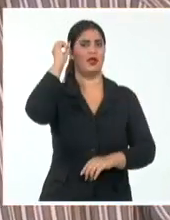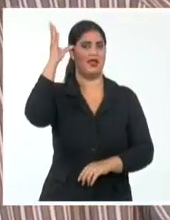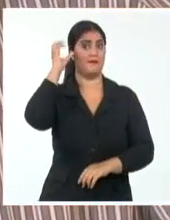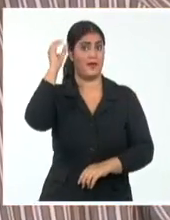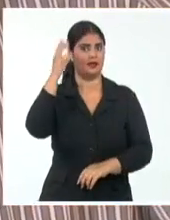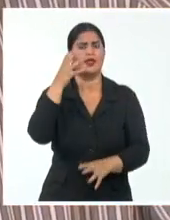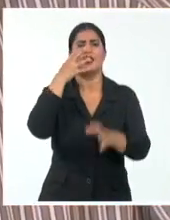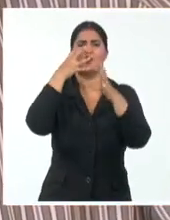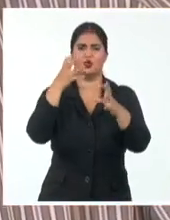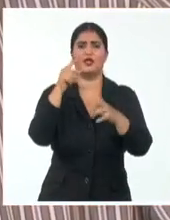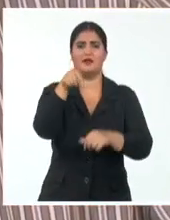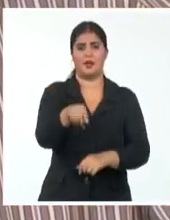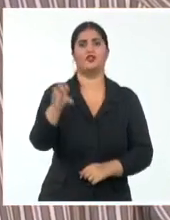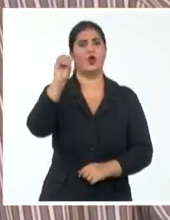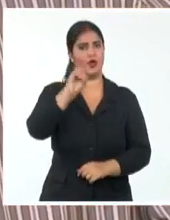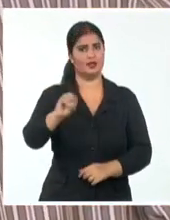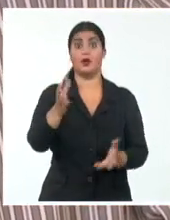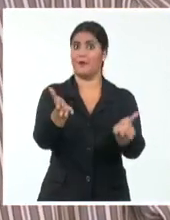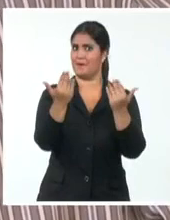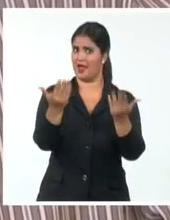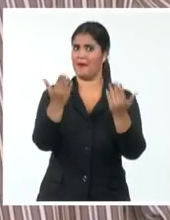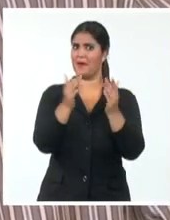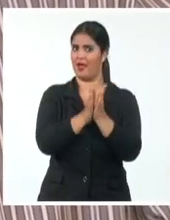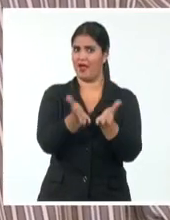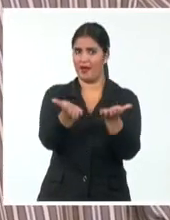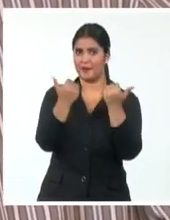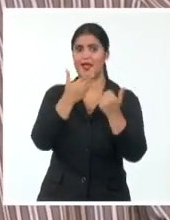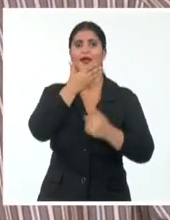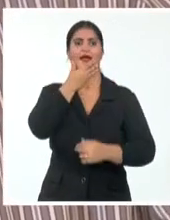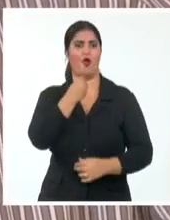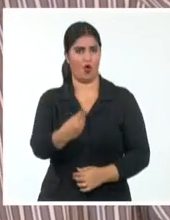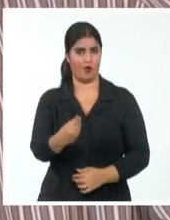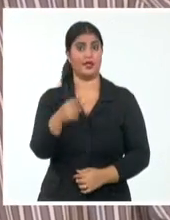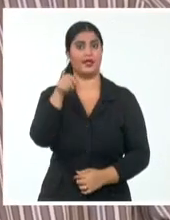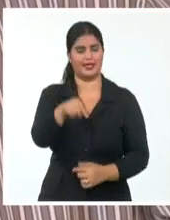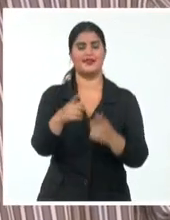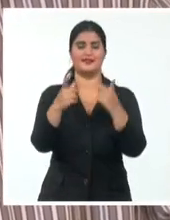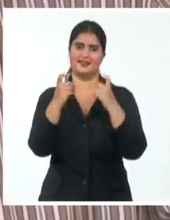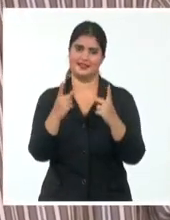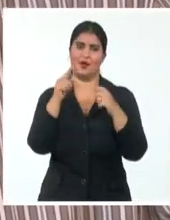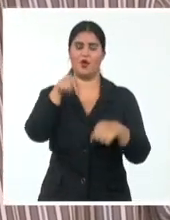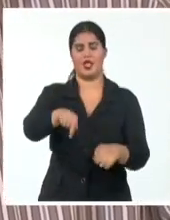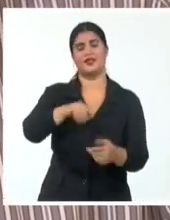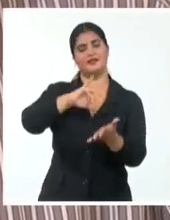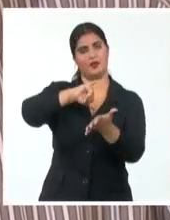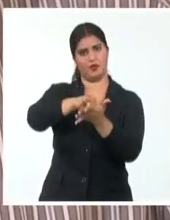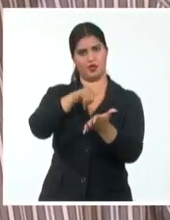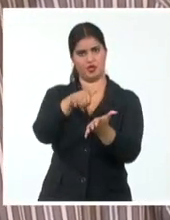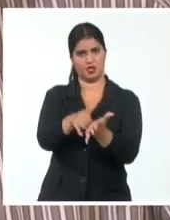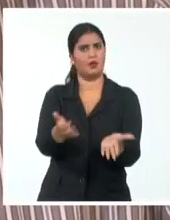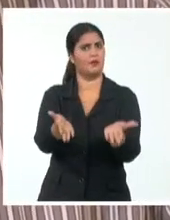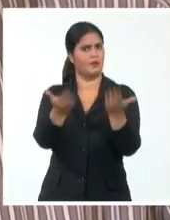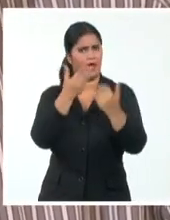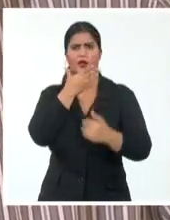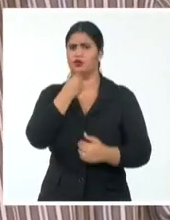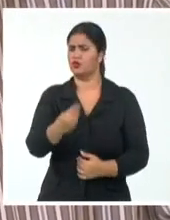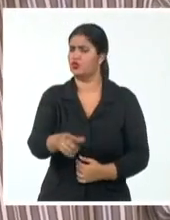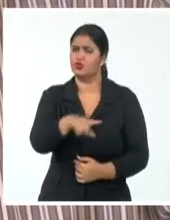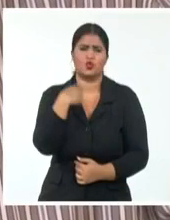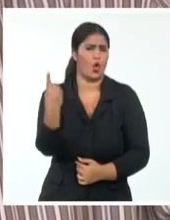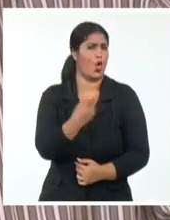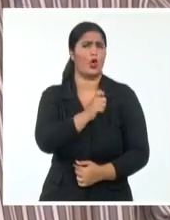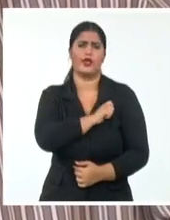por tanto su futuro dependerá también de los jóvenes que la interen, los jóvenes que la interen. Ya no estaremos los que somos hoy,